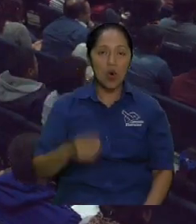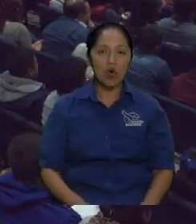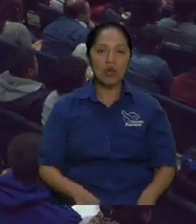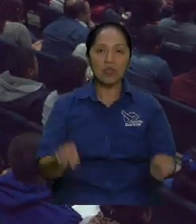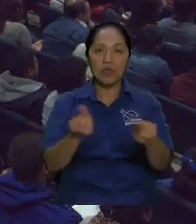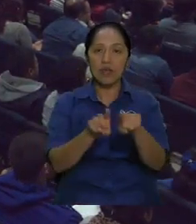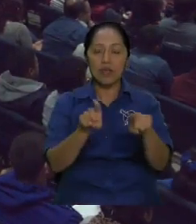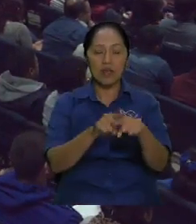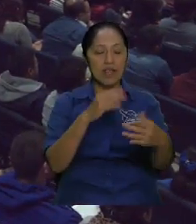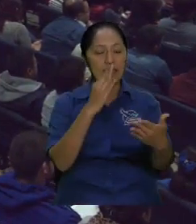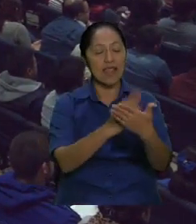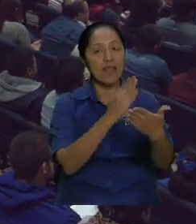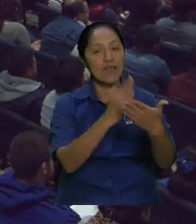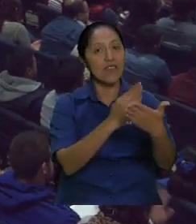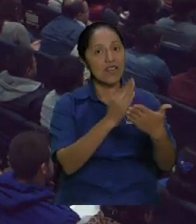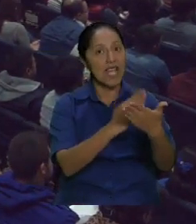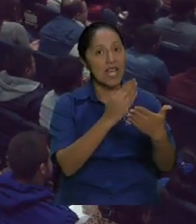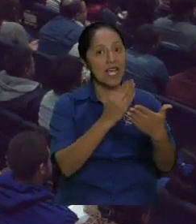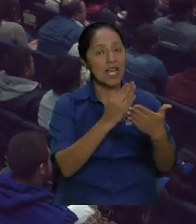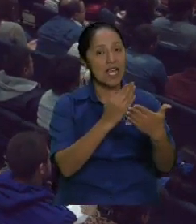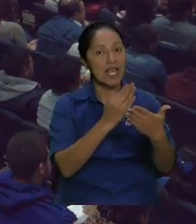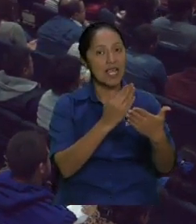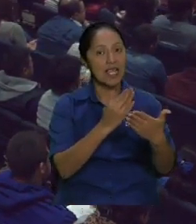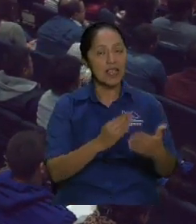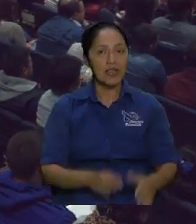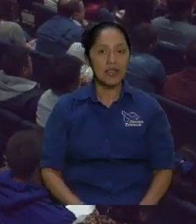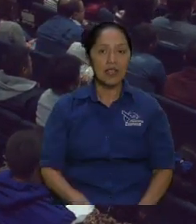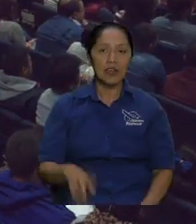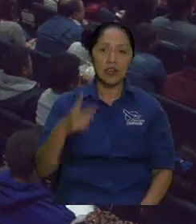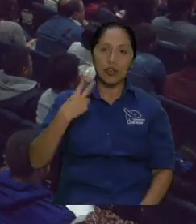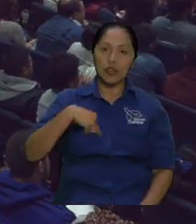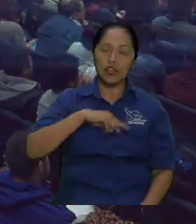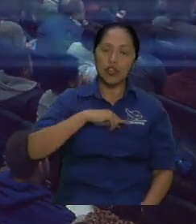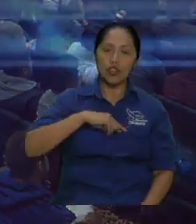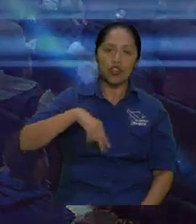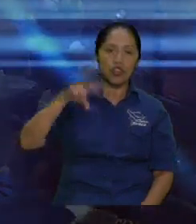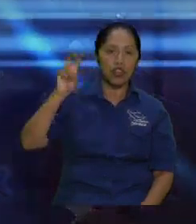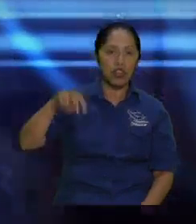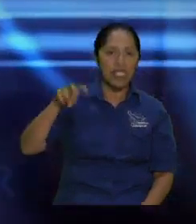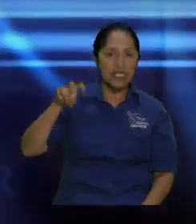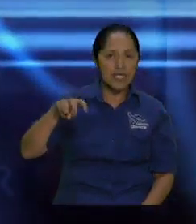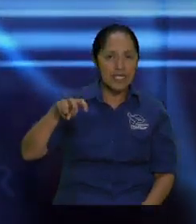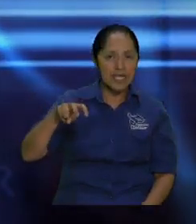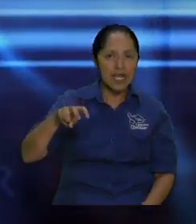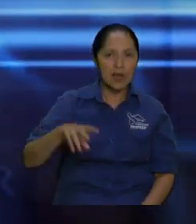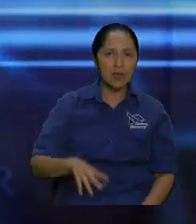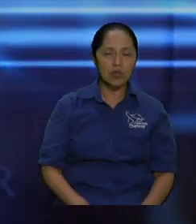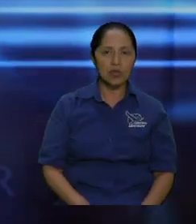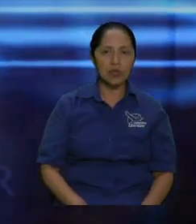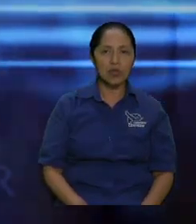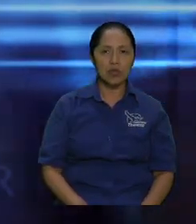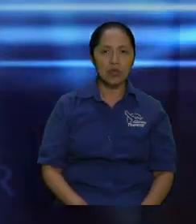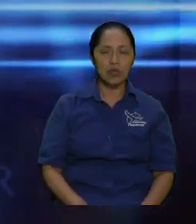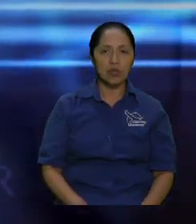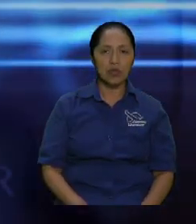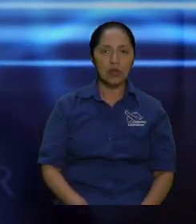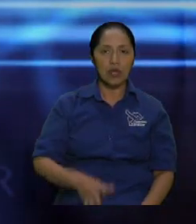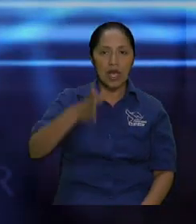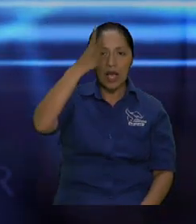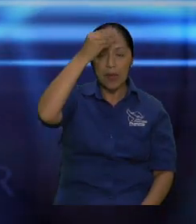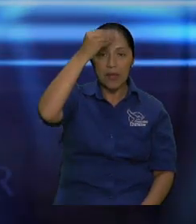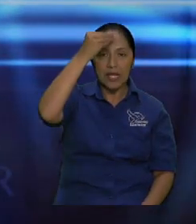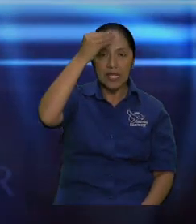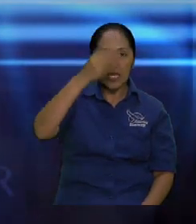el pie de imprenta lo que nosotros necesitamos muchos asocian solamente con doctrina básica la leche